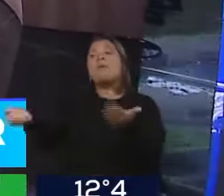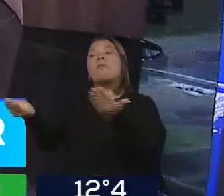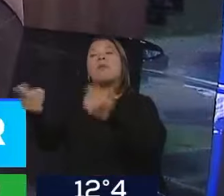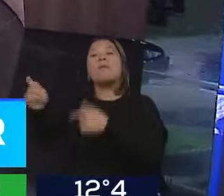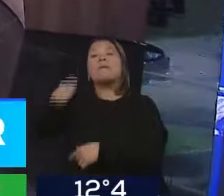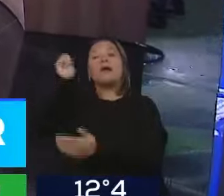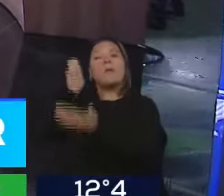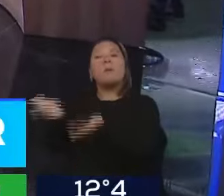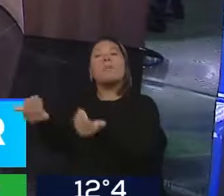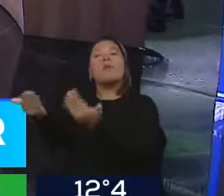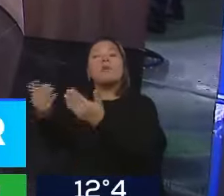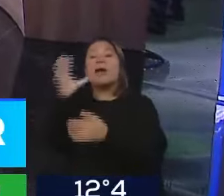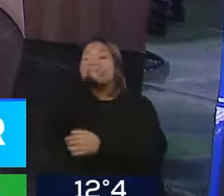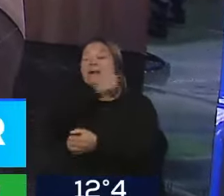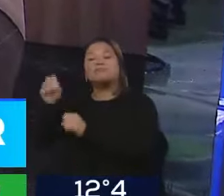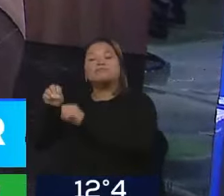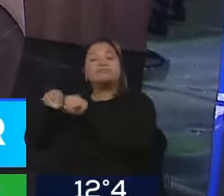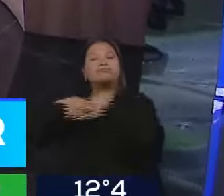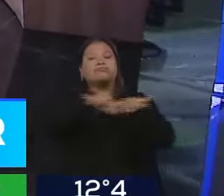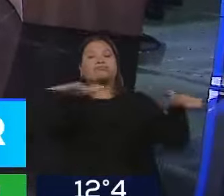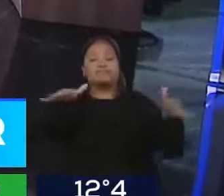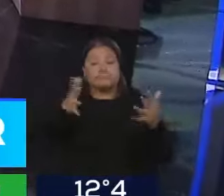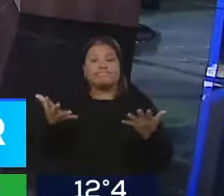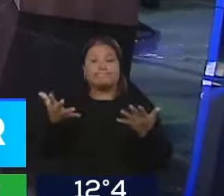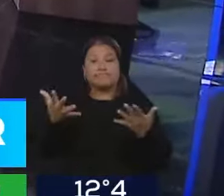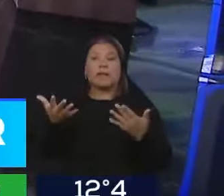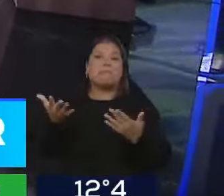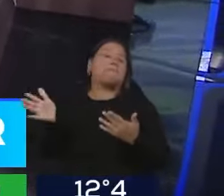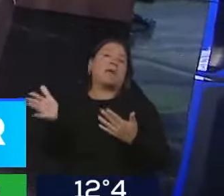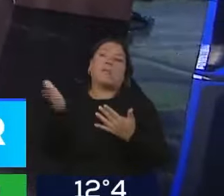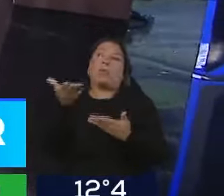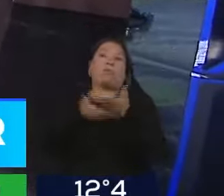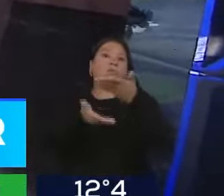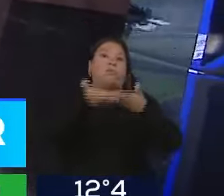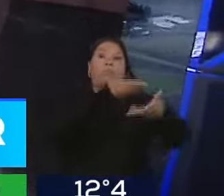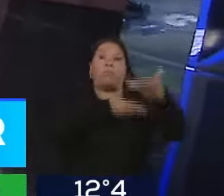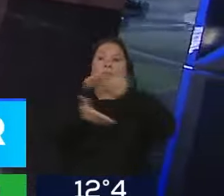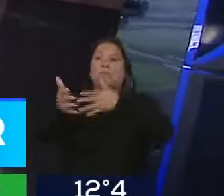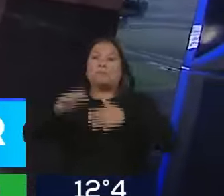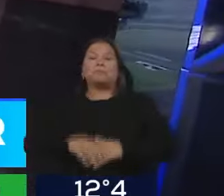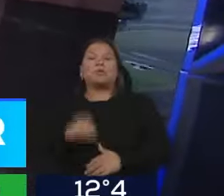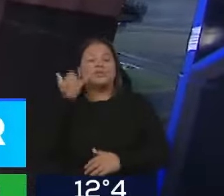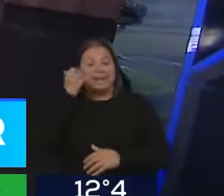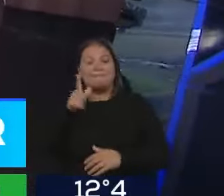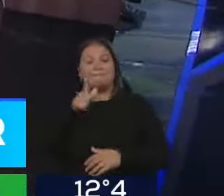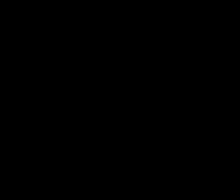se pueda acceder a su plataforma, pueda interoperar con el resto del ecosistema, pero ya estarían cerca de resolverse todo esto. Muy bien.